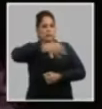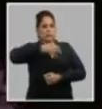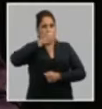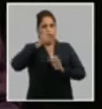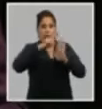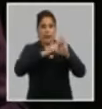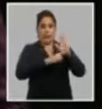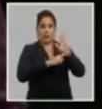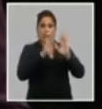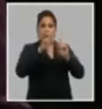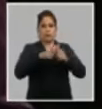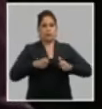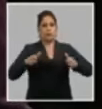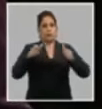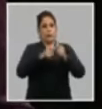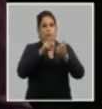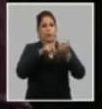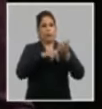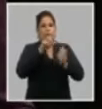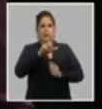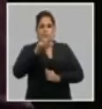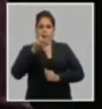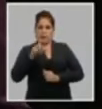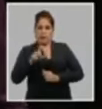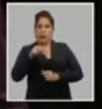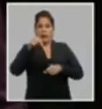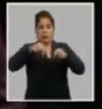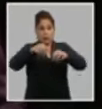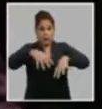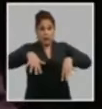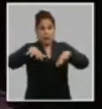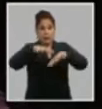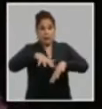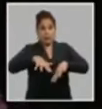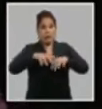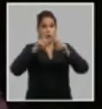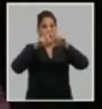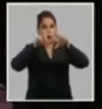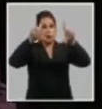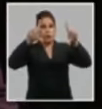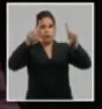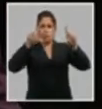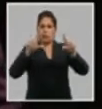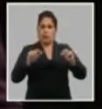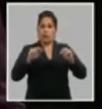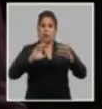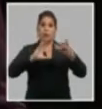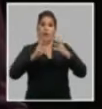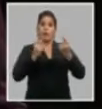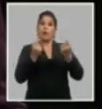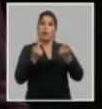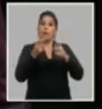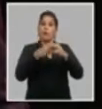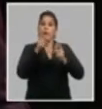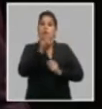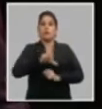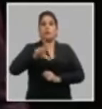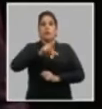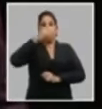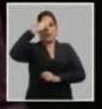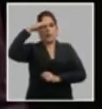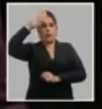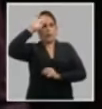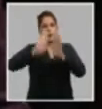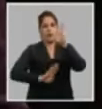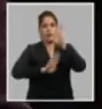Resolución del octavo congreso del partido sobre la actualización de la conceptualización del modelo económico y social cubano